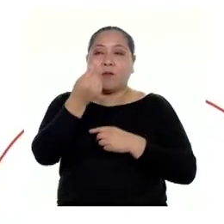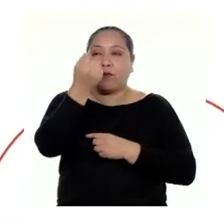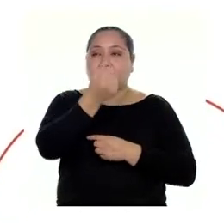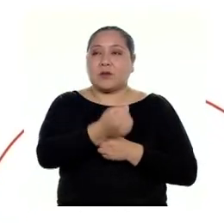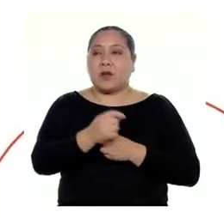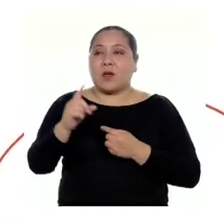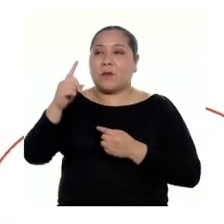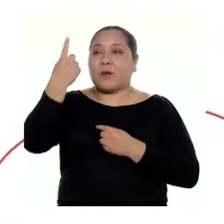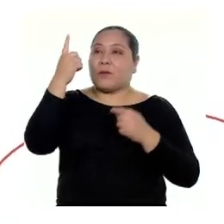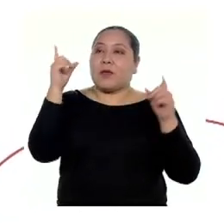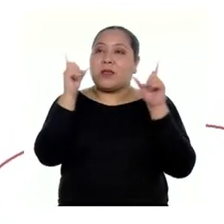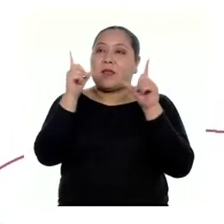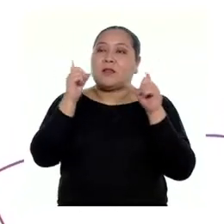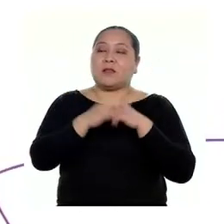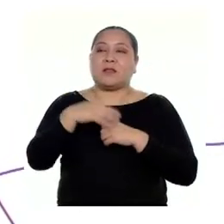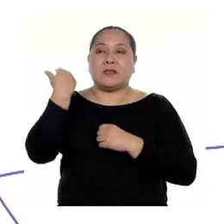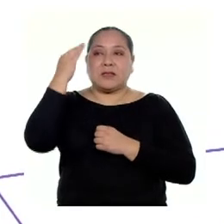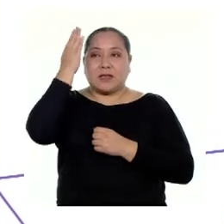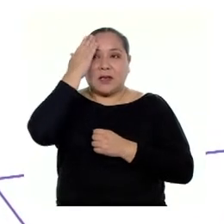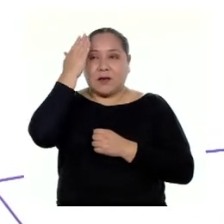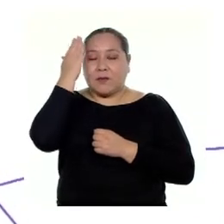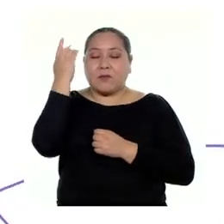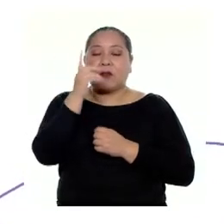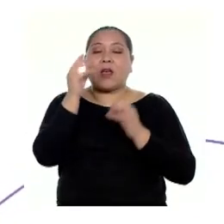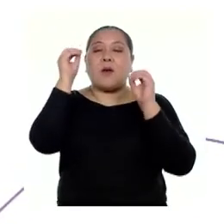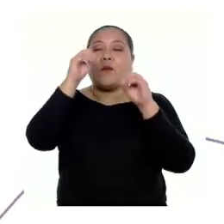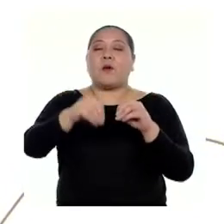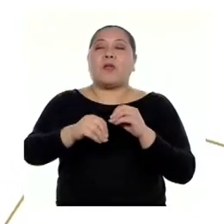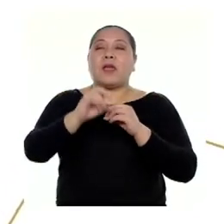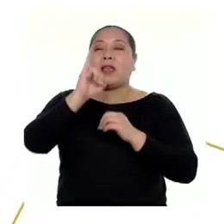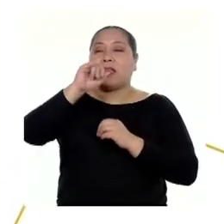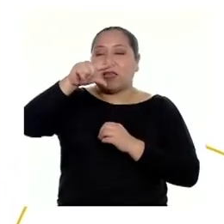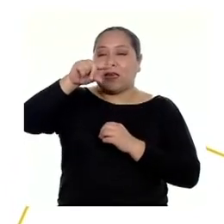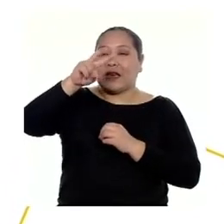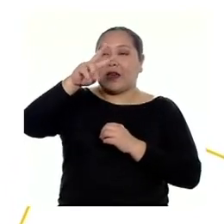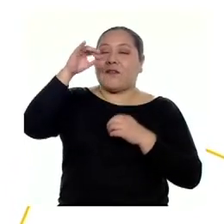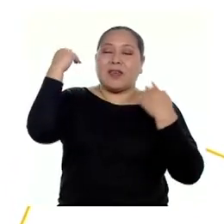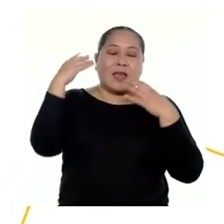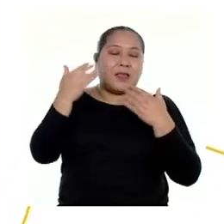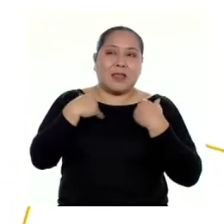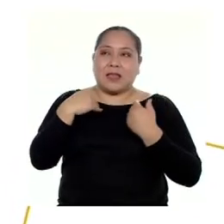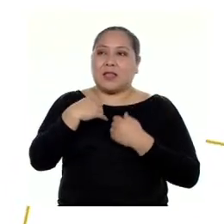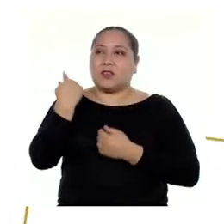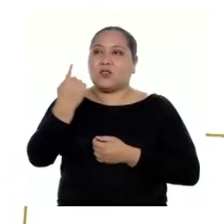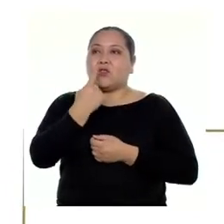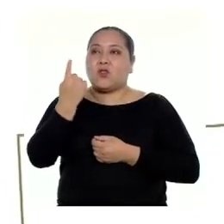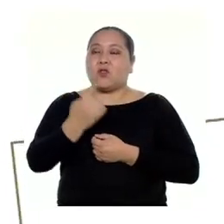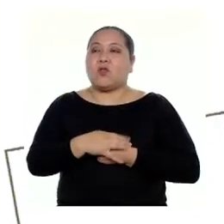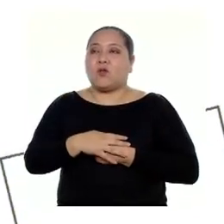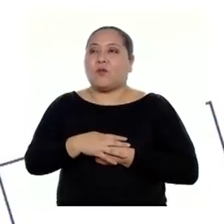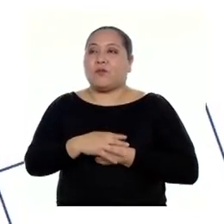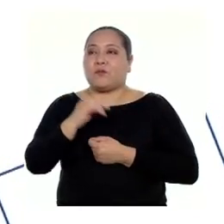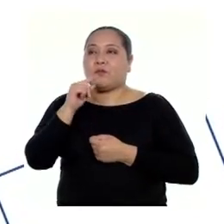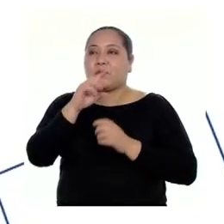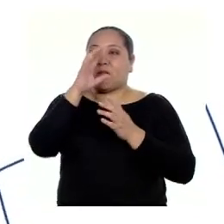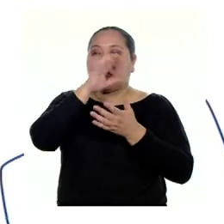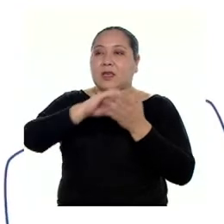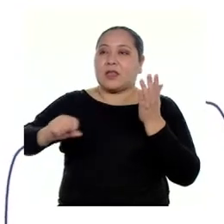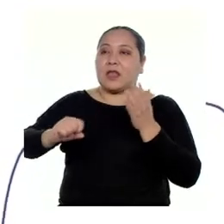el precio del primer televisor. Sabemos que ya incluye el IGB dentro del monto, así que solo debemos aplicar el